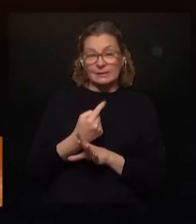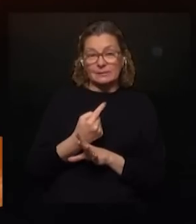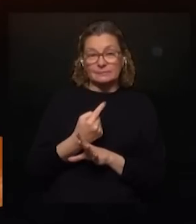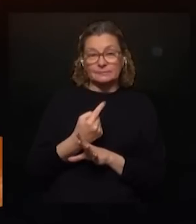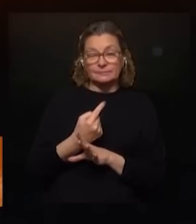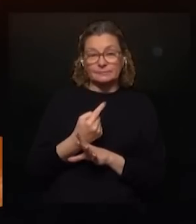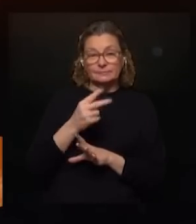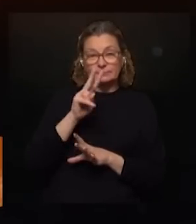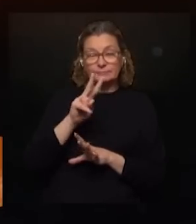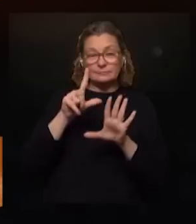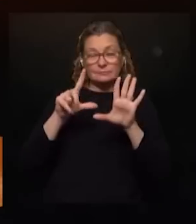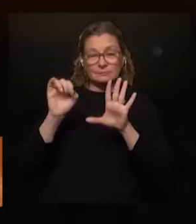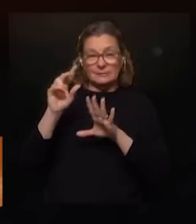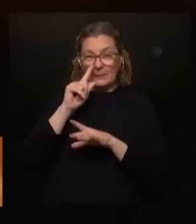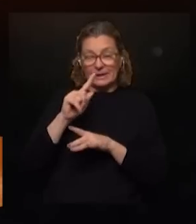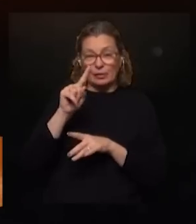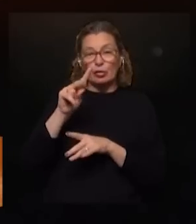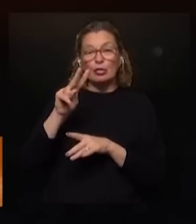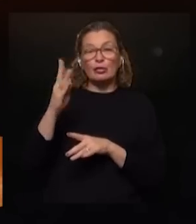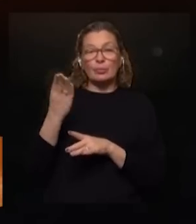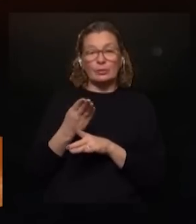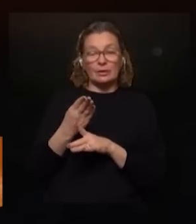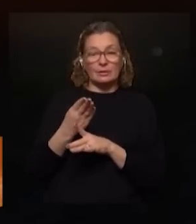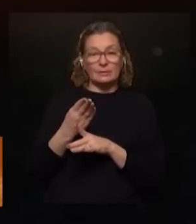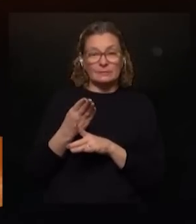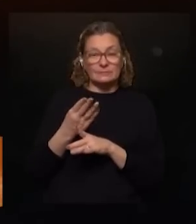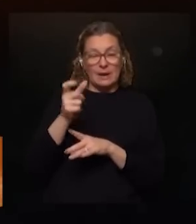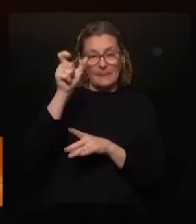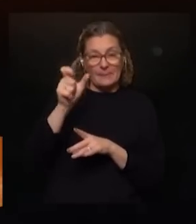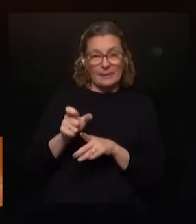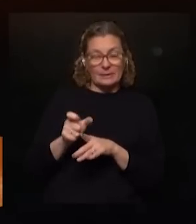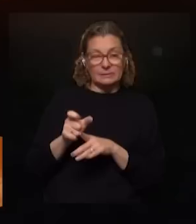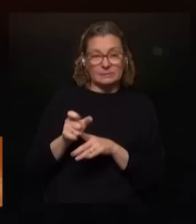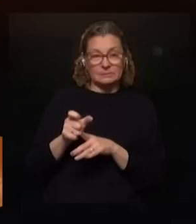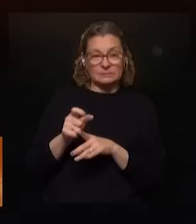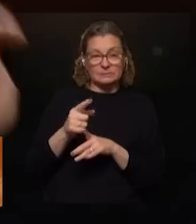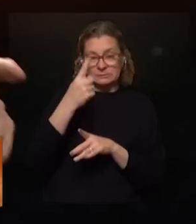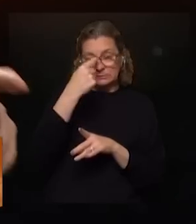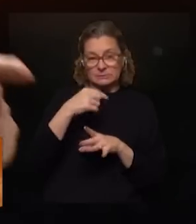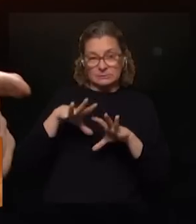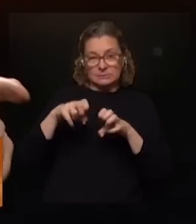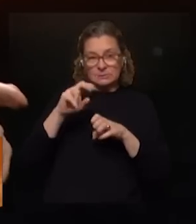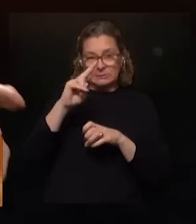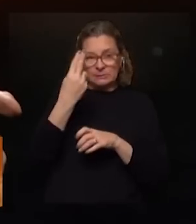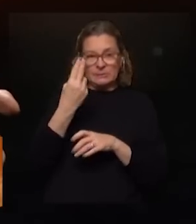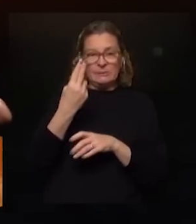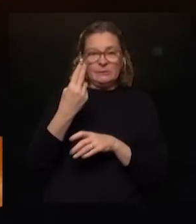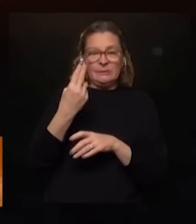los 270.000 a un 12% de las personas con credencial que viven en Uruguay